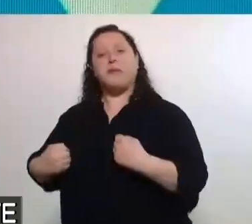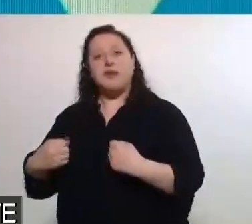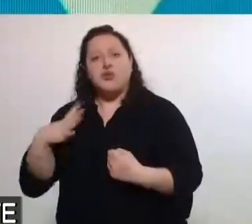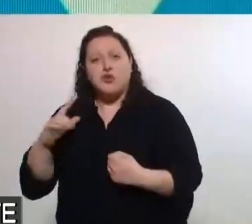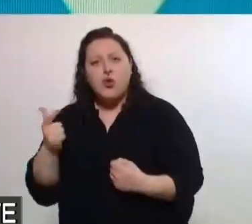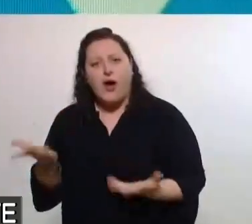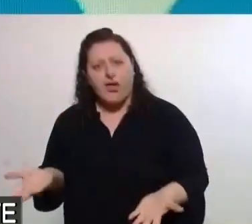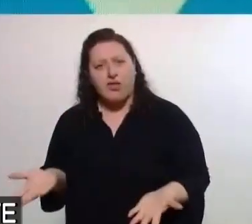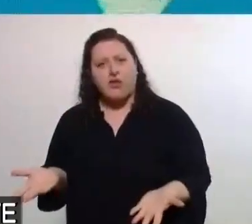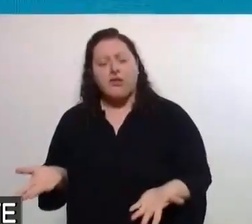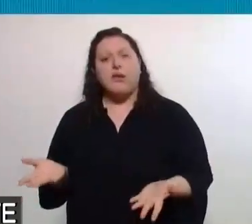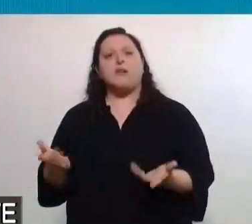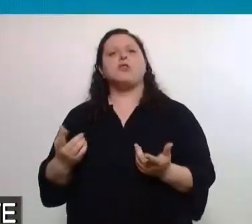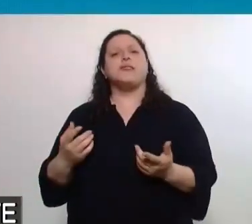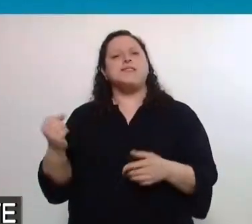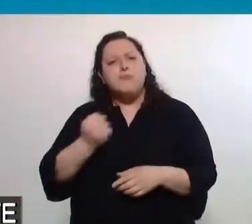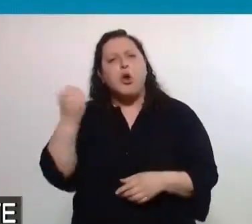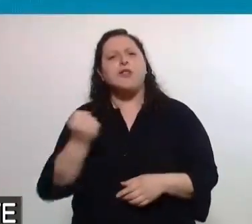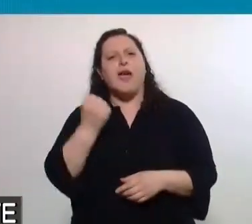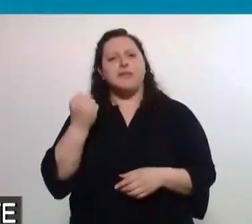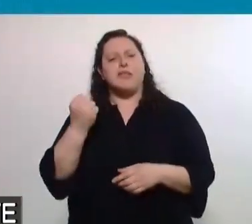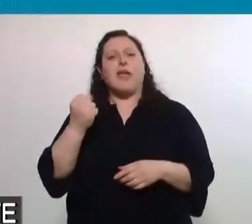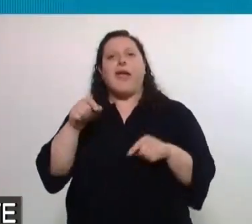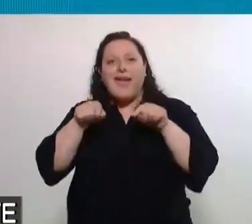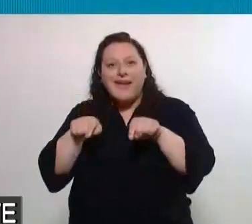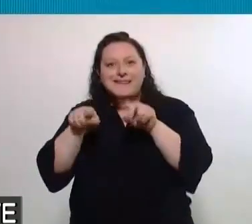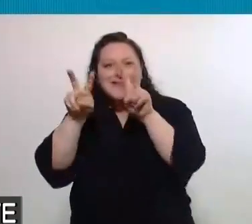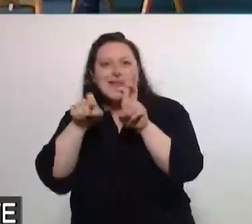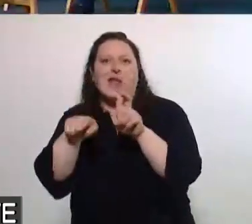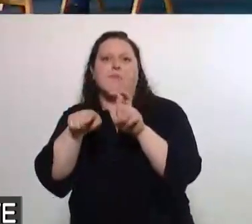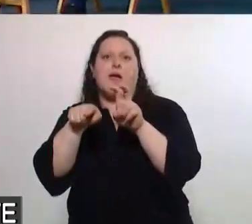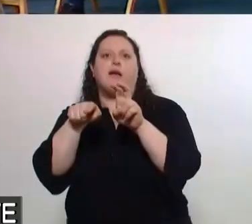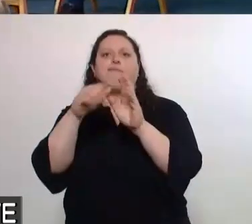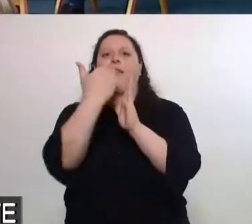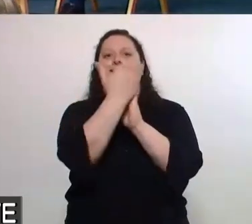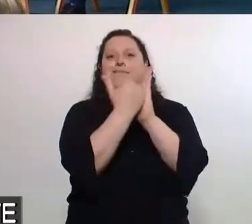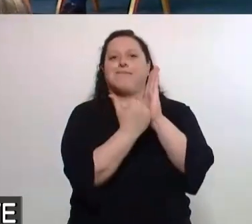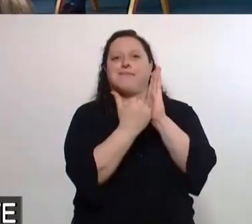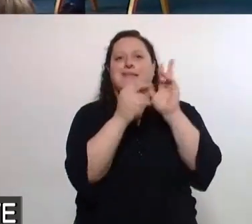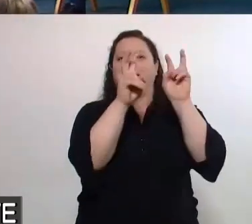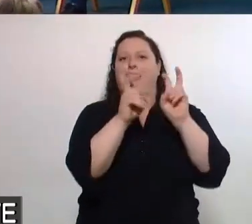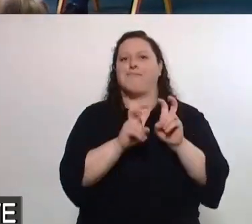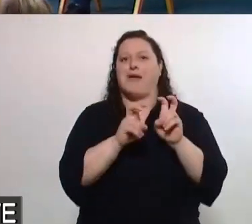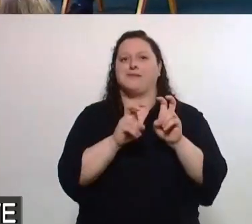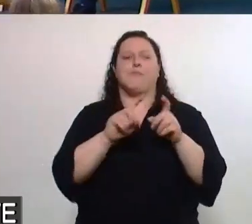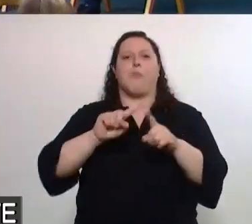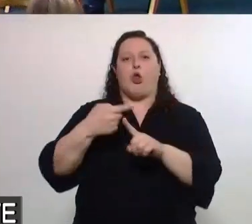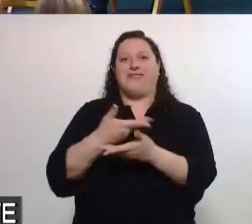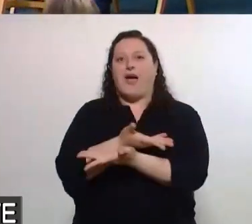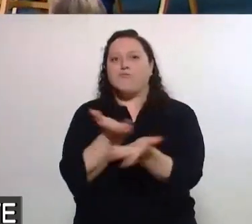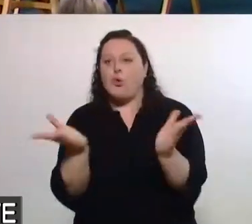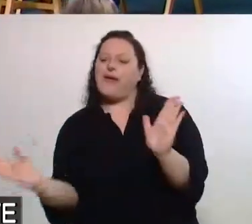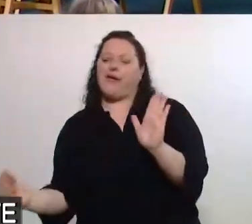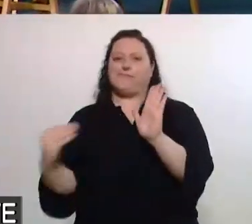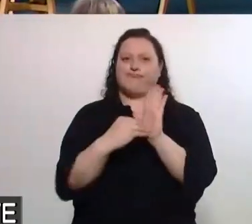veces lo que falta es poner este tema como un tema en la agenda de políticas públicas. Pero